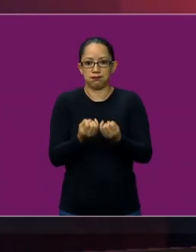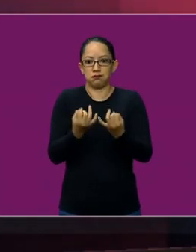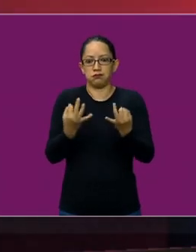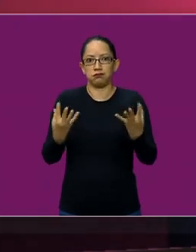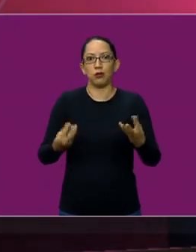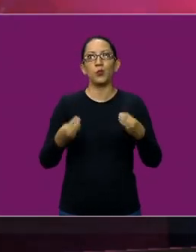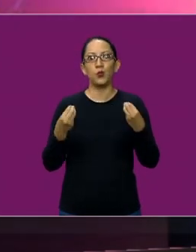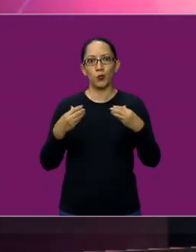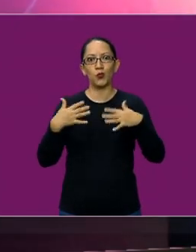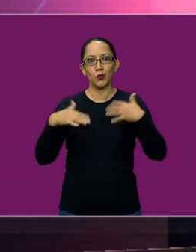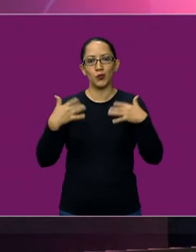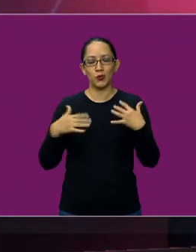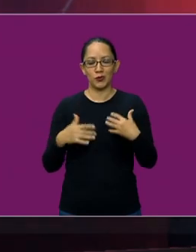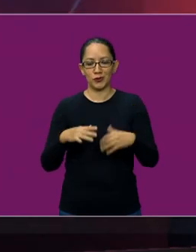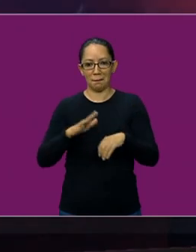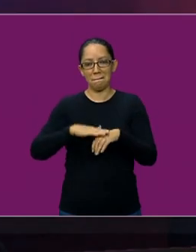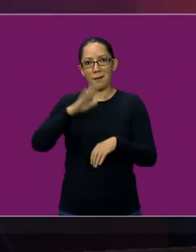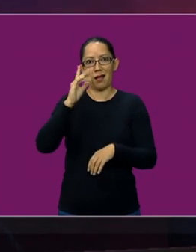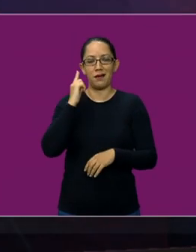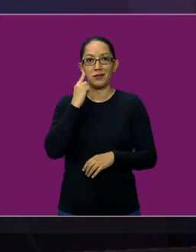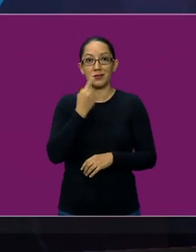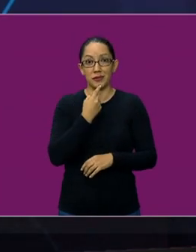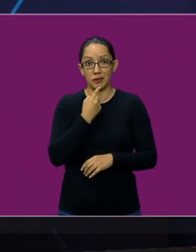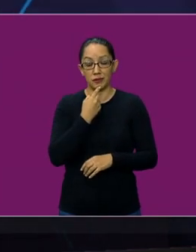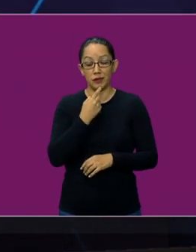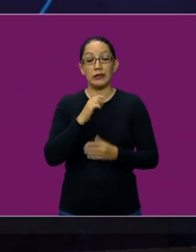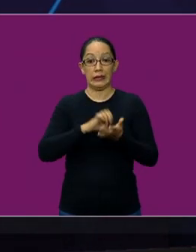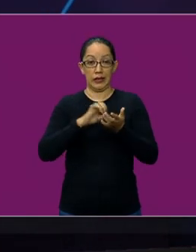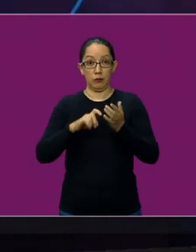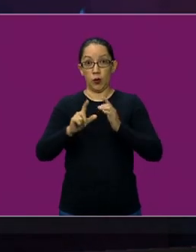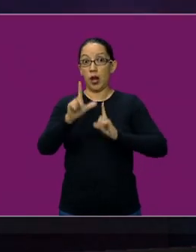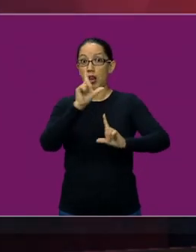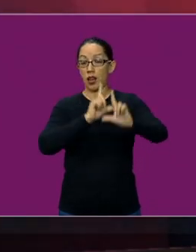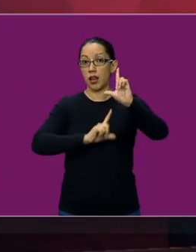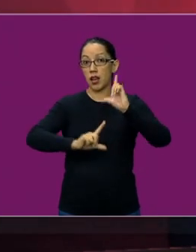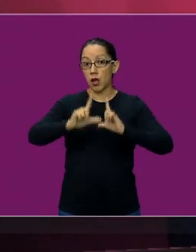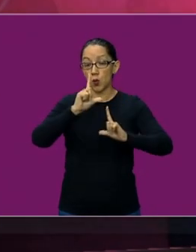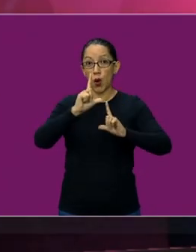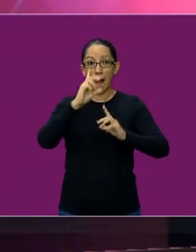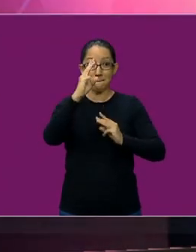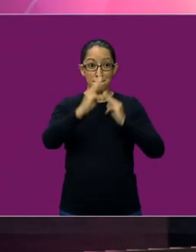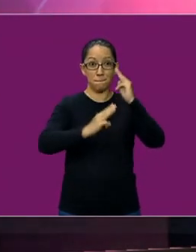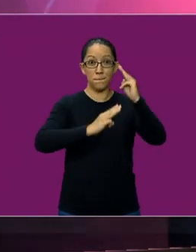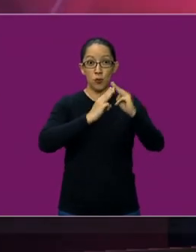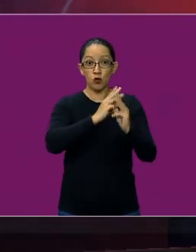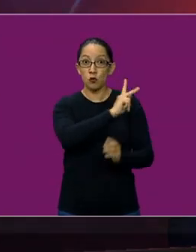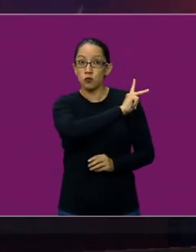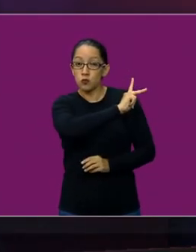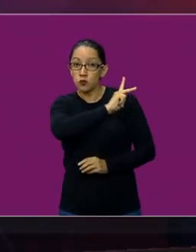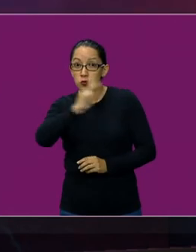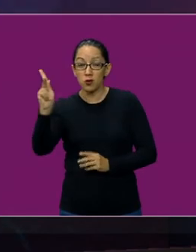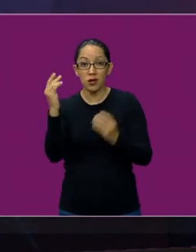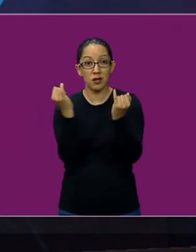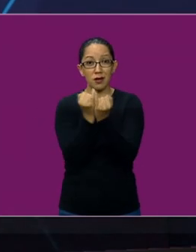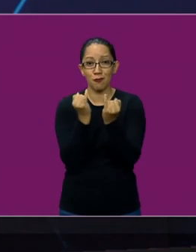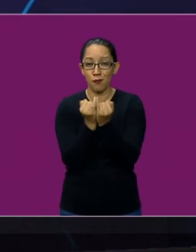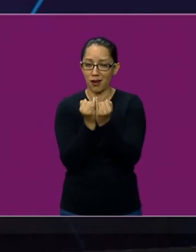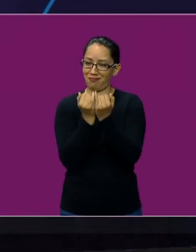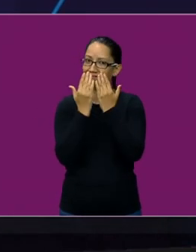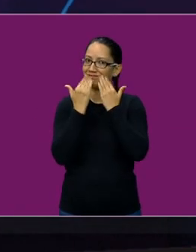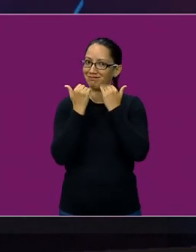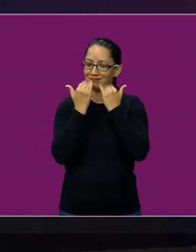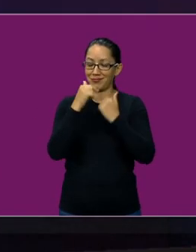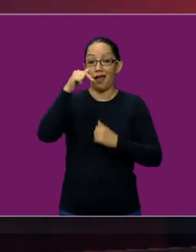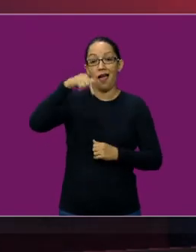la lengua de señas, a nivel mundial, es de cada país. No es universal. En México, la lengua de